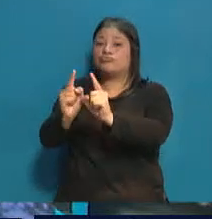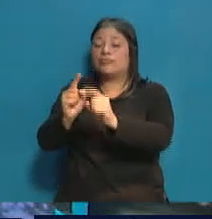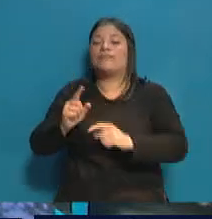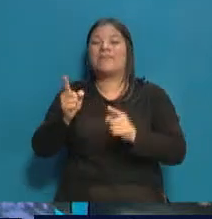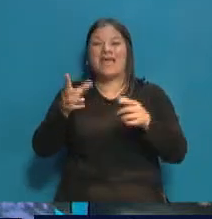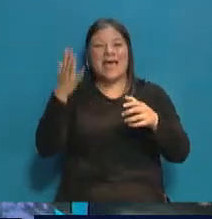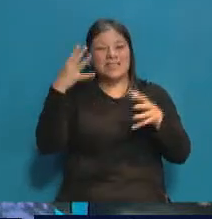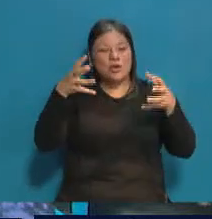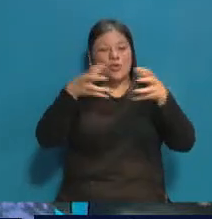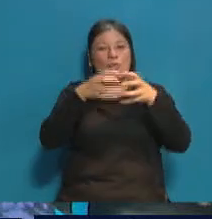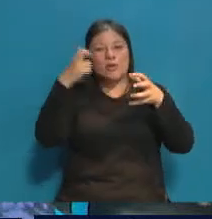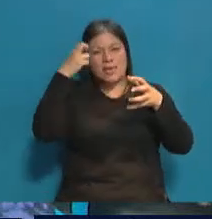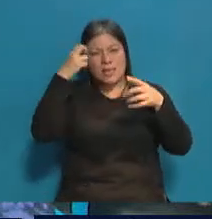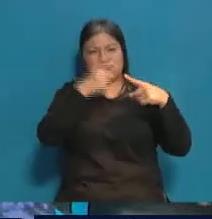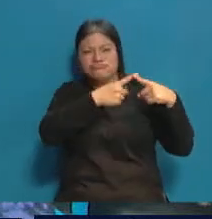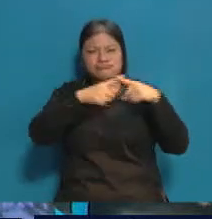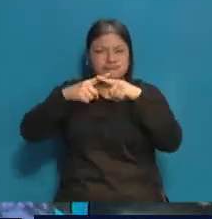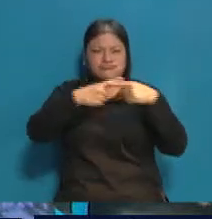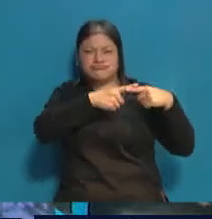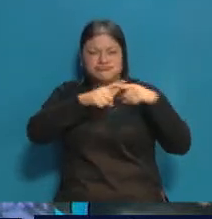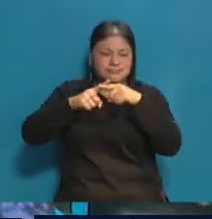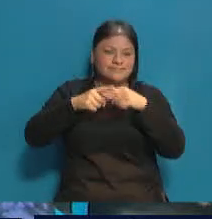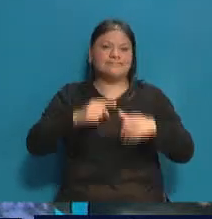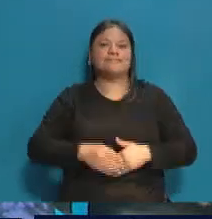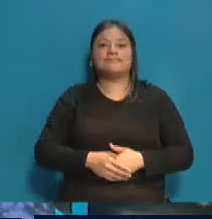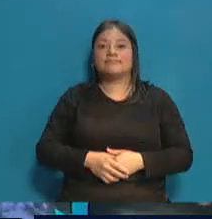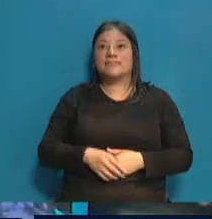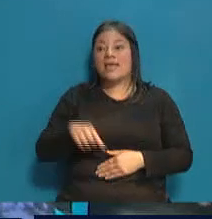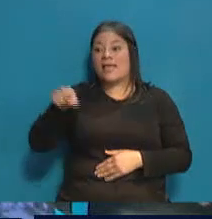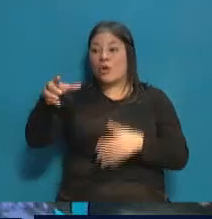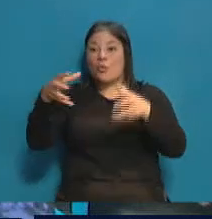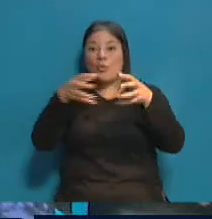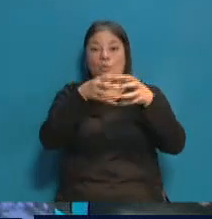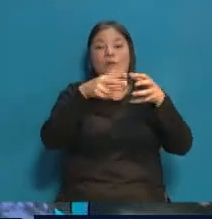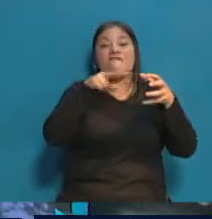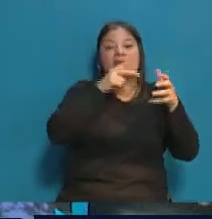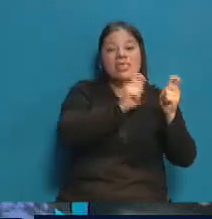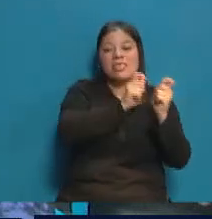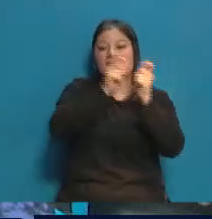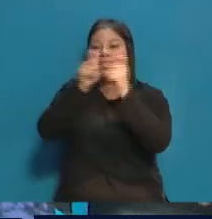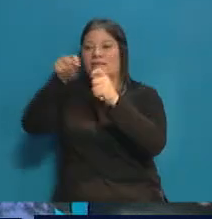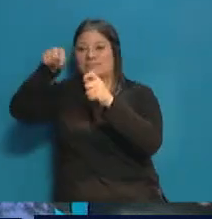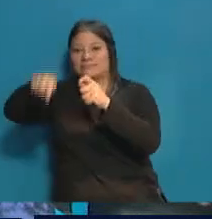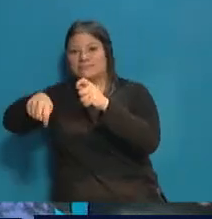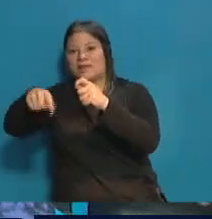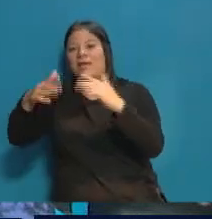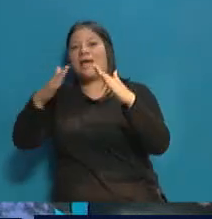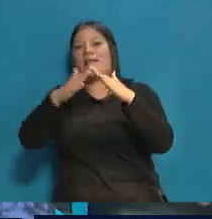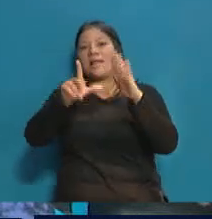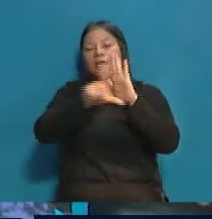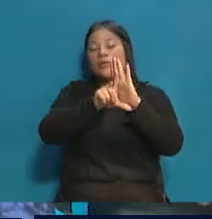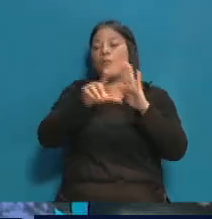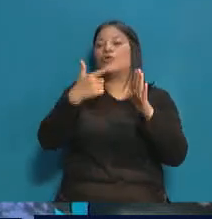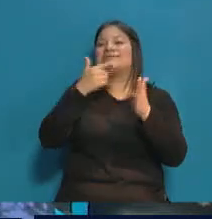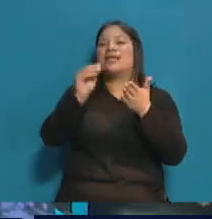interna radical, es un radical de origen, que en este caso se pasó al Partido Verde y llega ahora a la legislatura de la provincia como